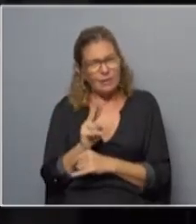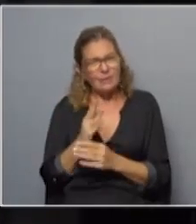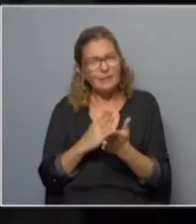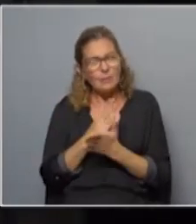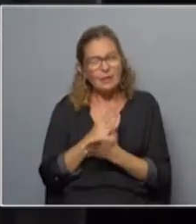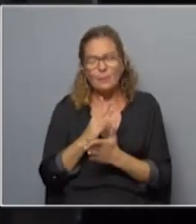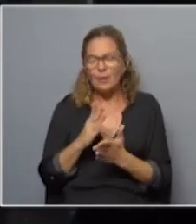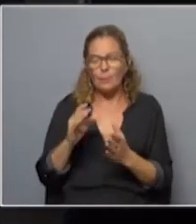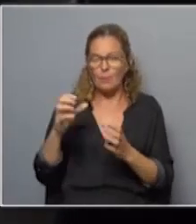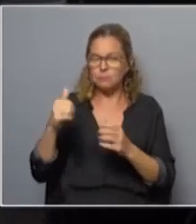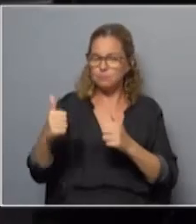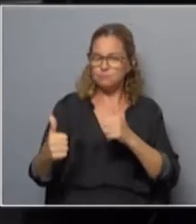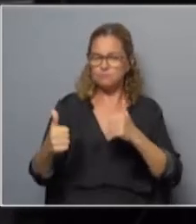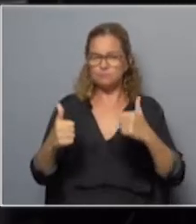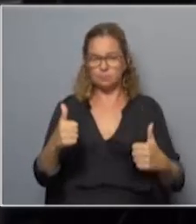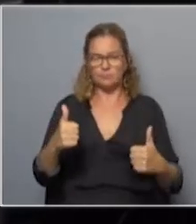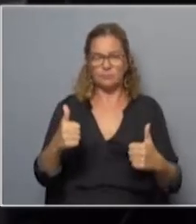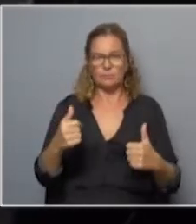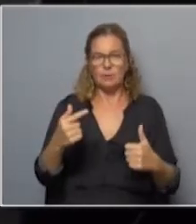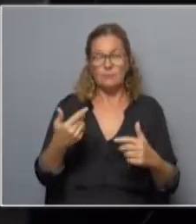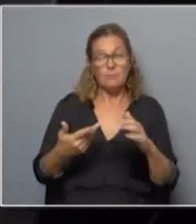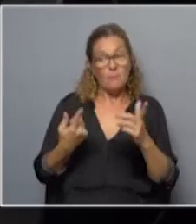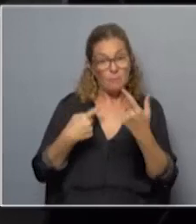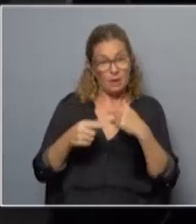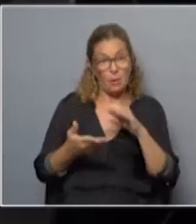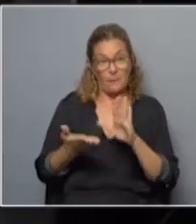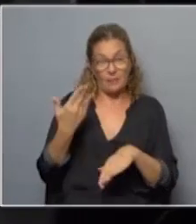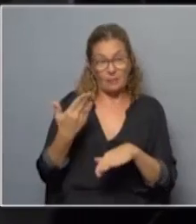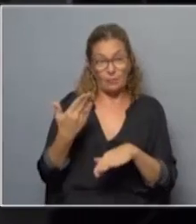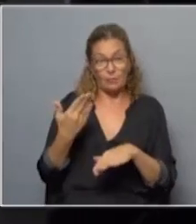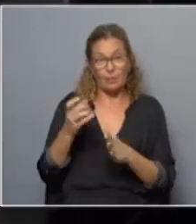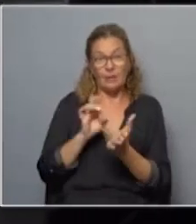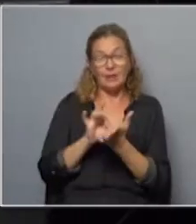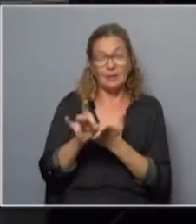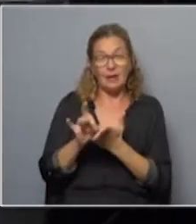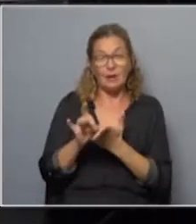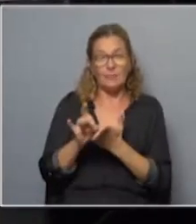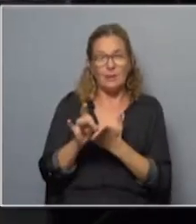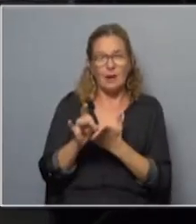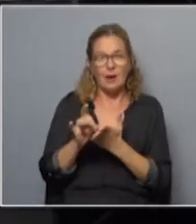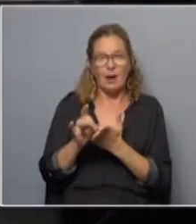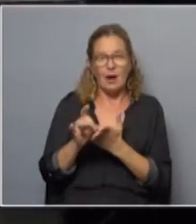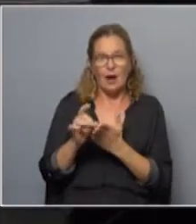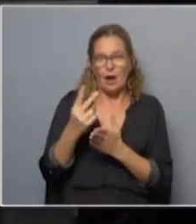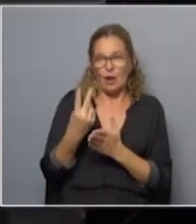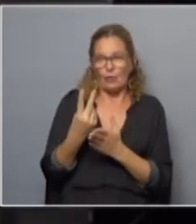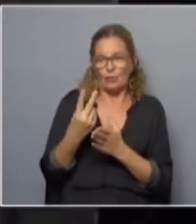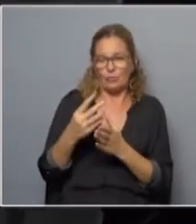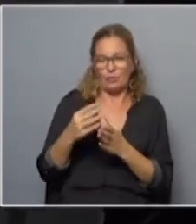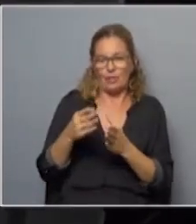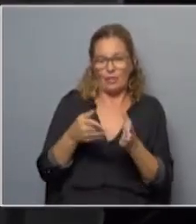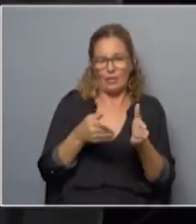polarización. Mucho más cuando, bueno, nuestro sistema de partidos se ha configurado en torno a dos grandes bloques.